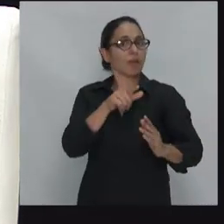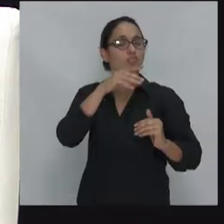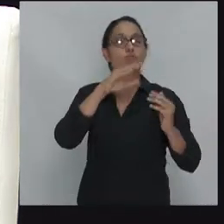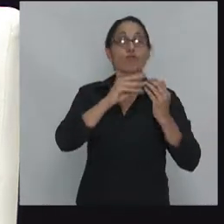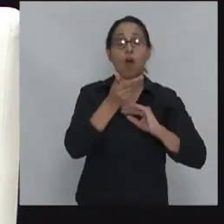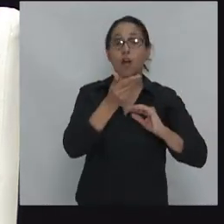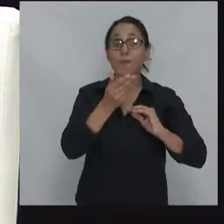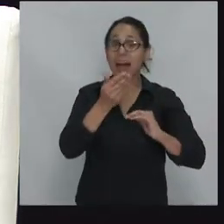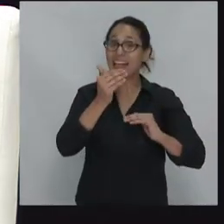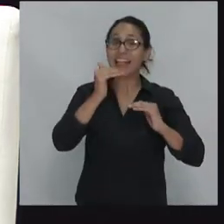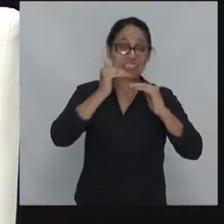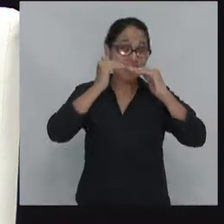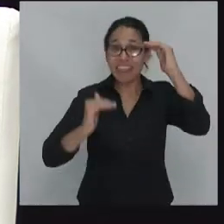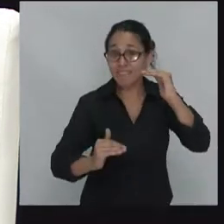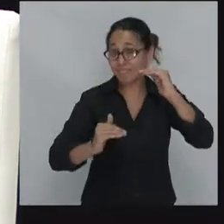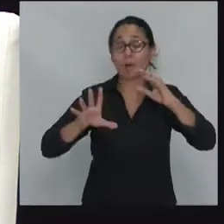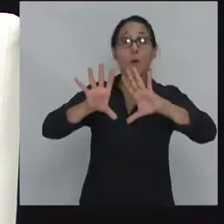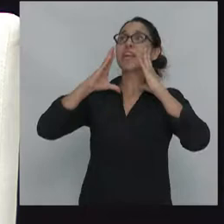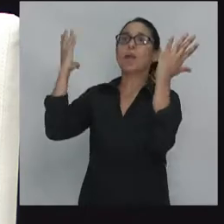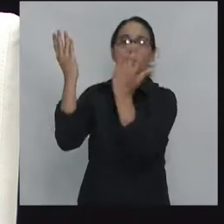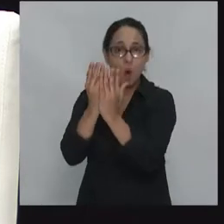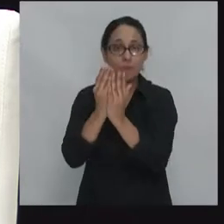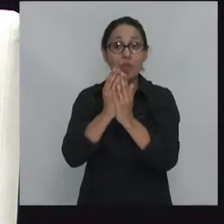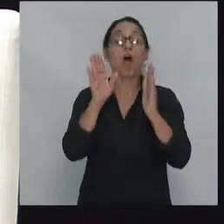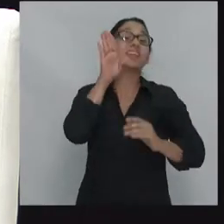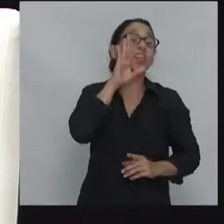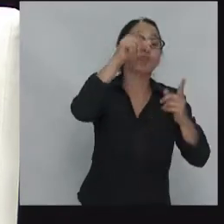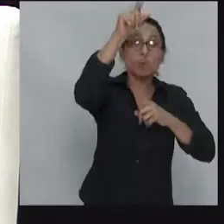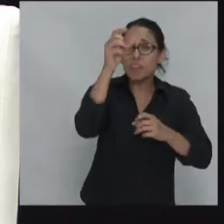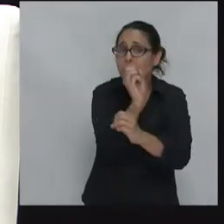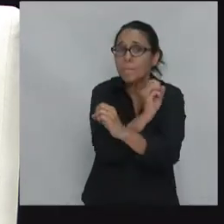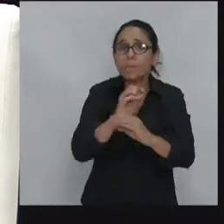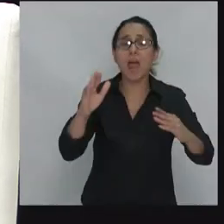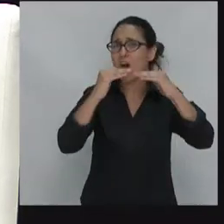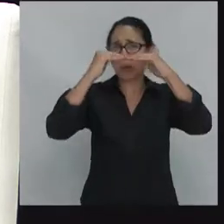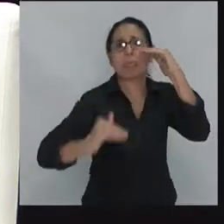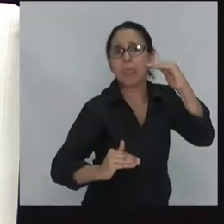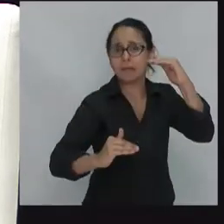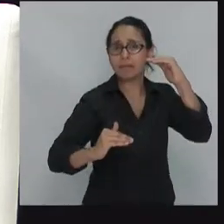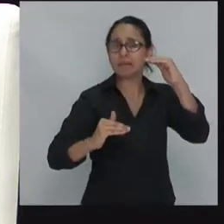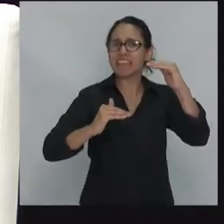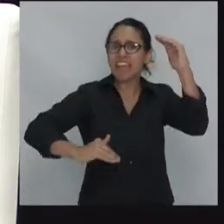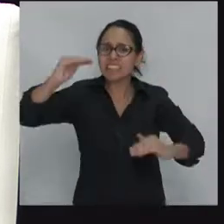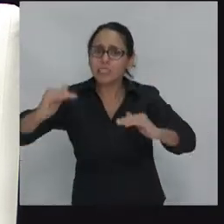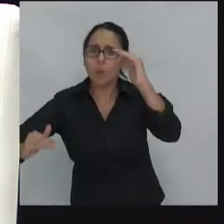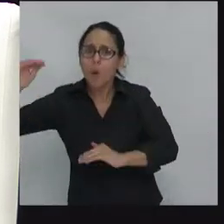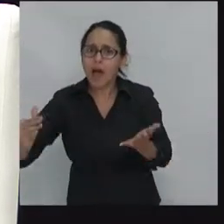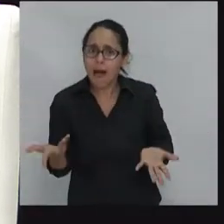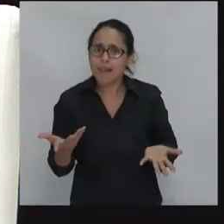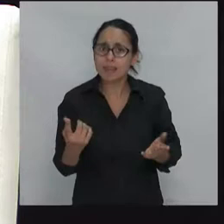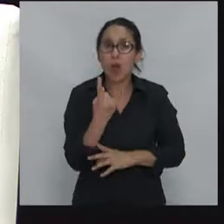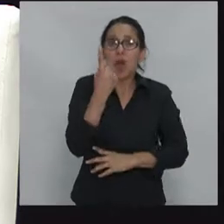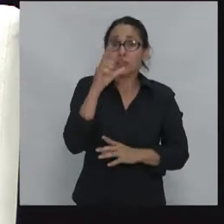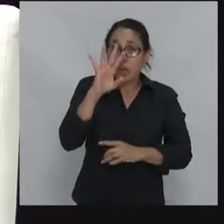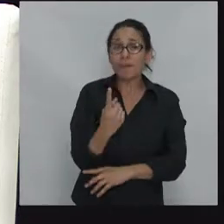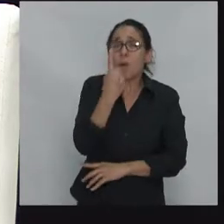desigualdad entre las economías avanzadas, donde el 1% tiene ingresos que